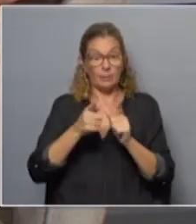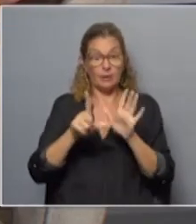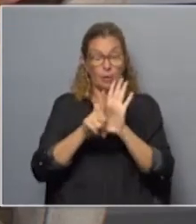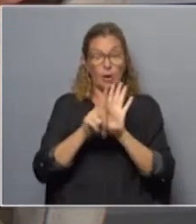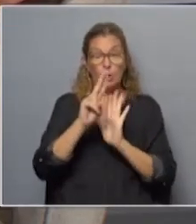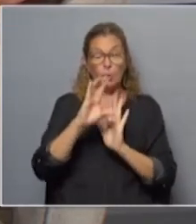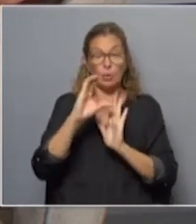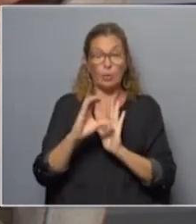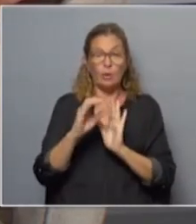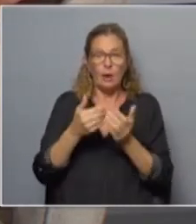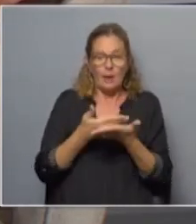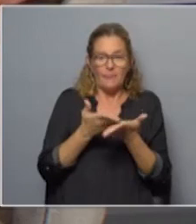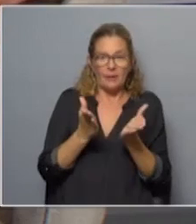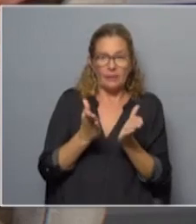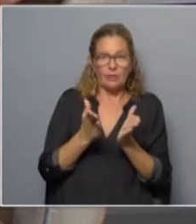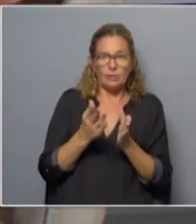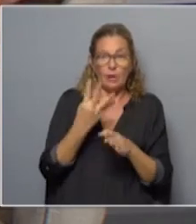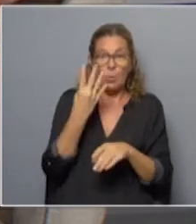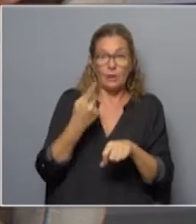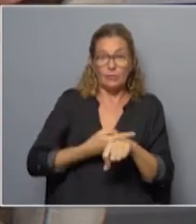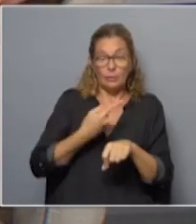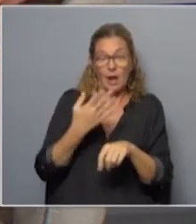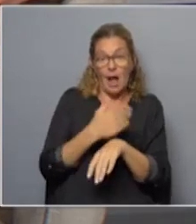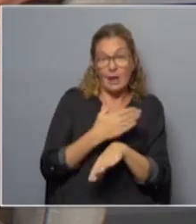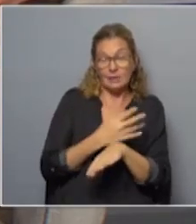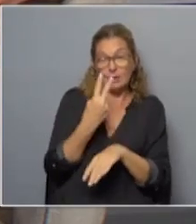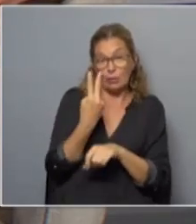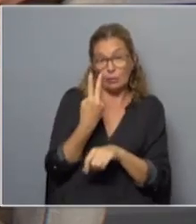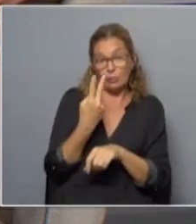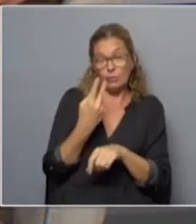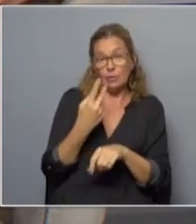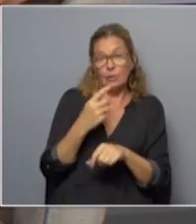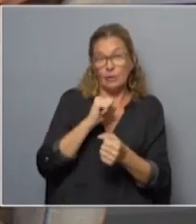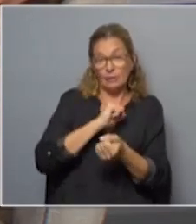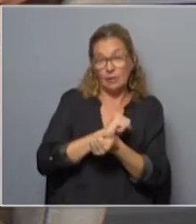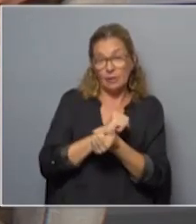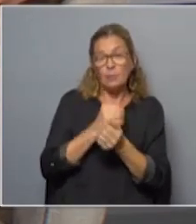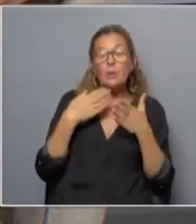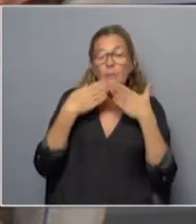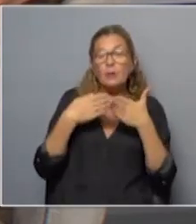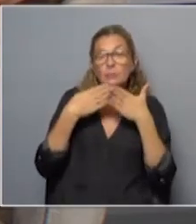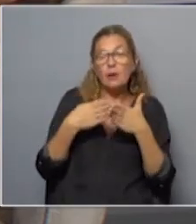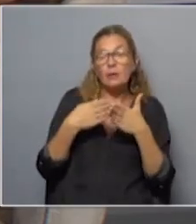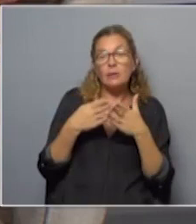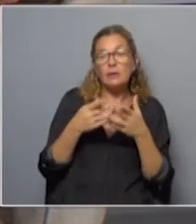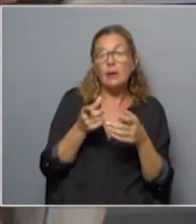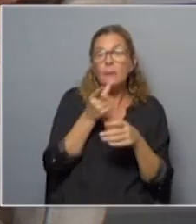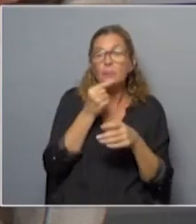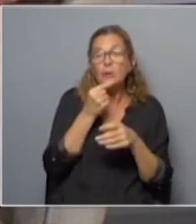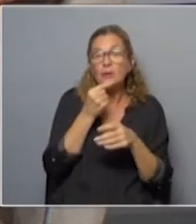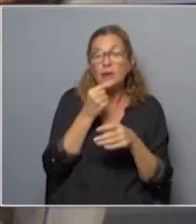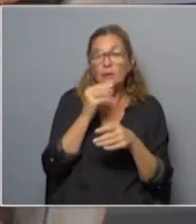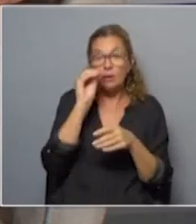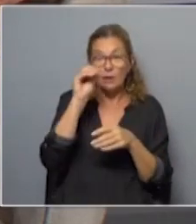la LUC, con la ampliación de hasta cuatro horas, antes era de dos, del tiempo en que los detenidos pueden ser interrogados sin que la policía tenga que